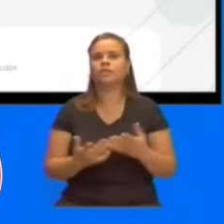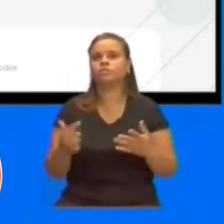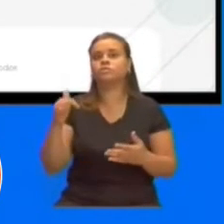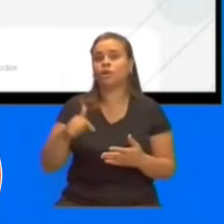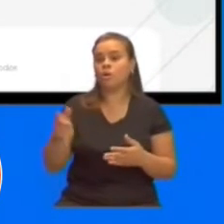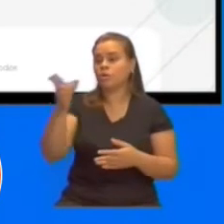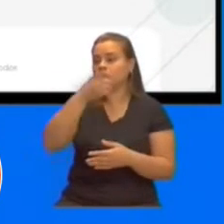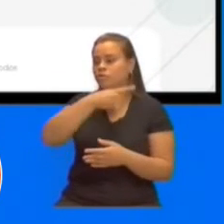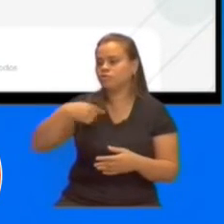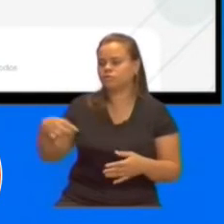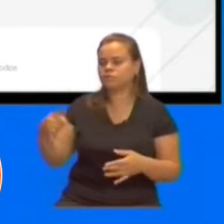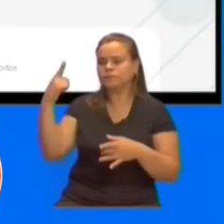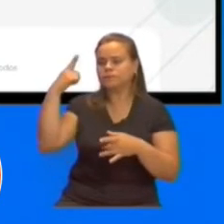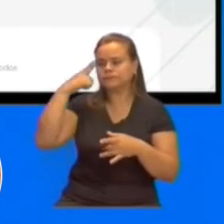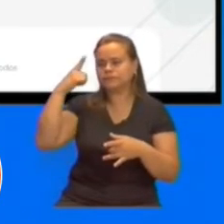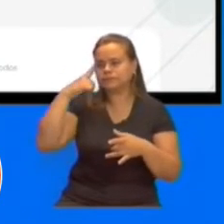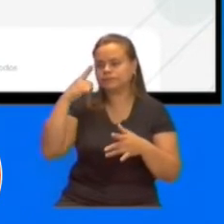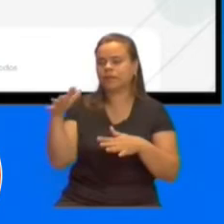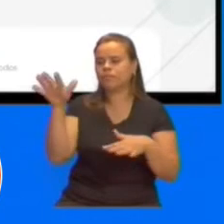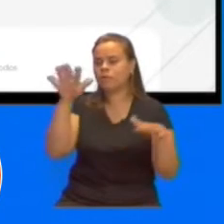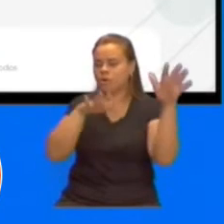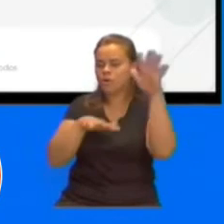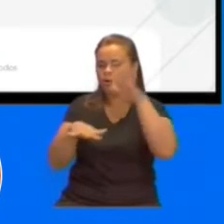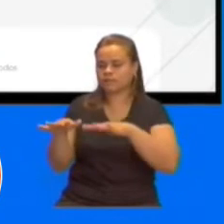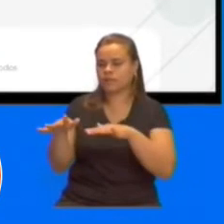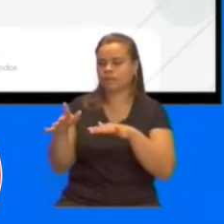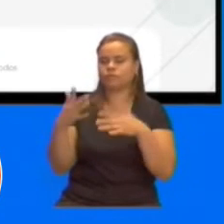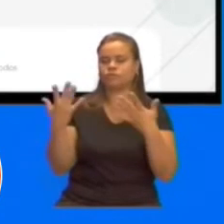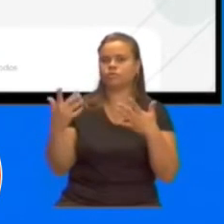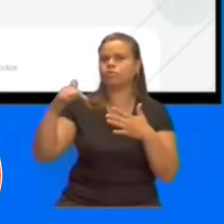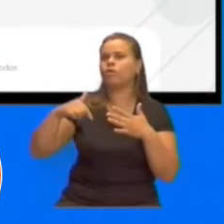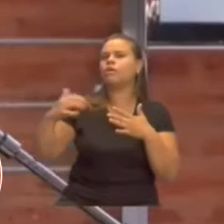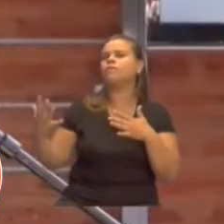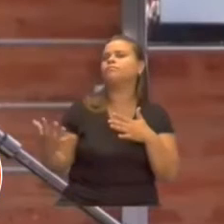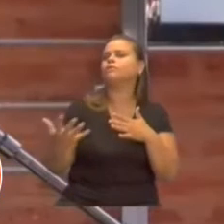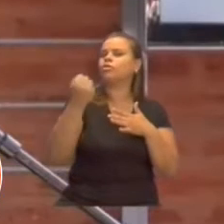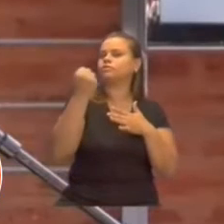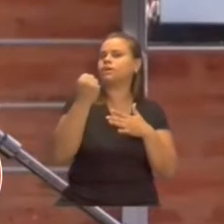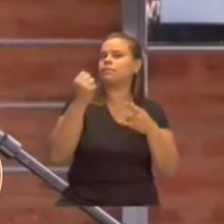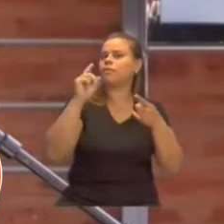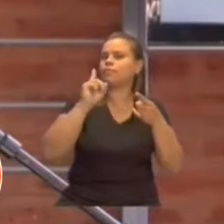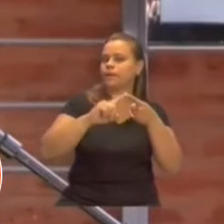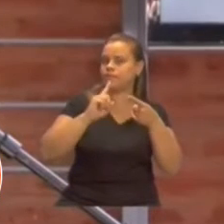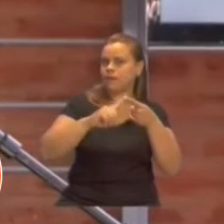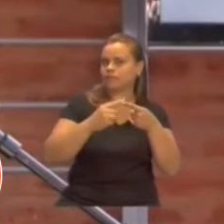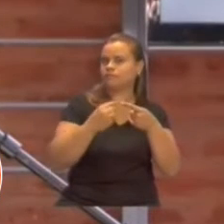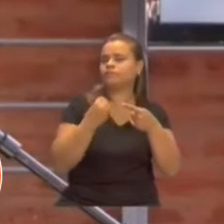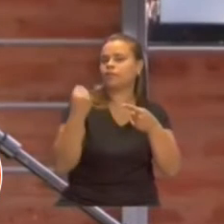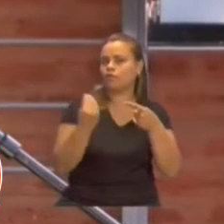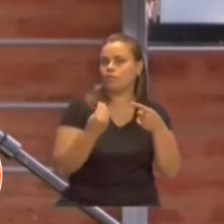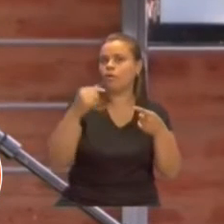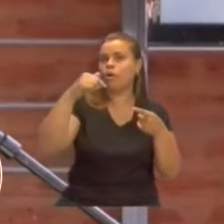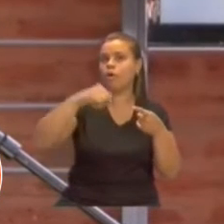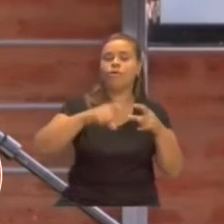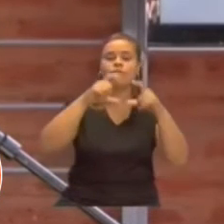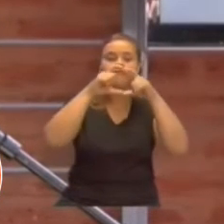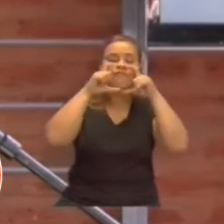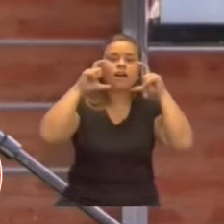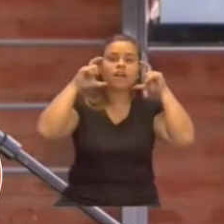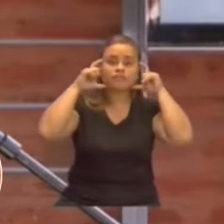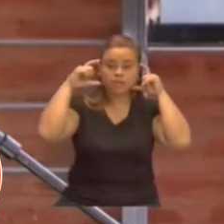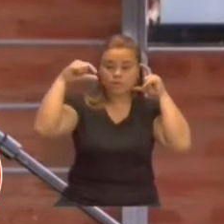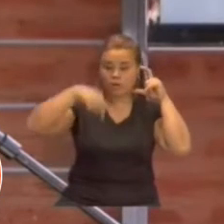siguiente. Primero, hemos logrado propiciar que barbijos se fabriquen aquí,